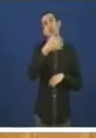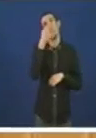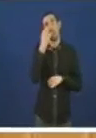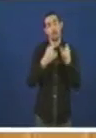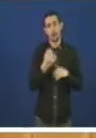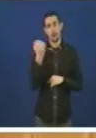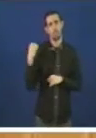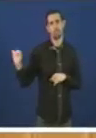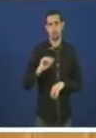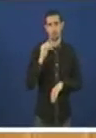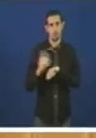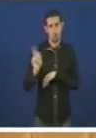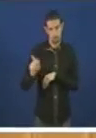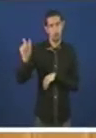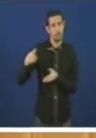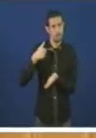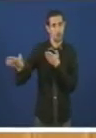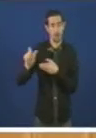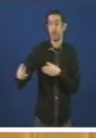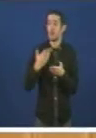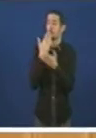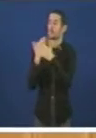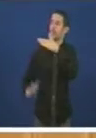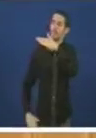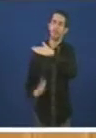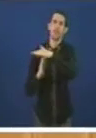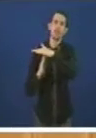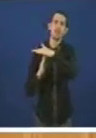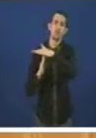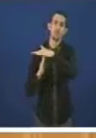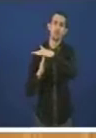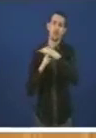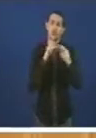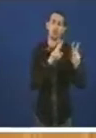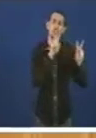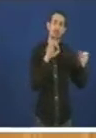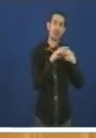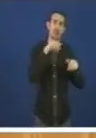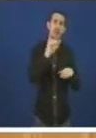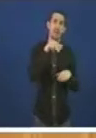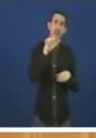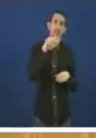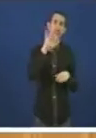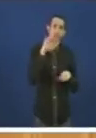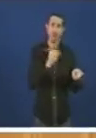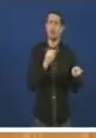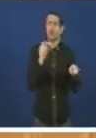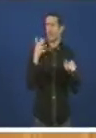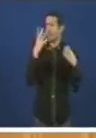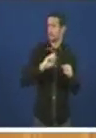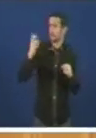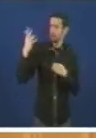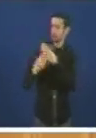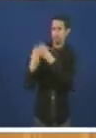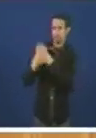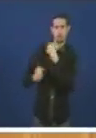Pero pedimos o cese polo de Navantia pero que podíamos pedir polo unha chea de cousas. Vostes tiñan que decir non come o